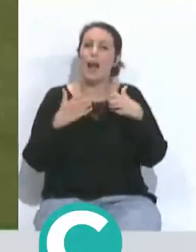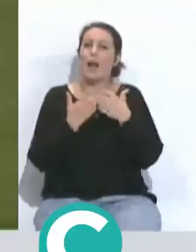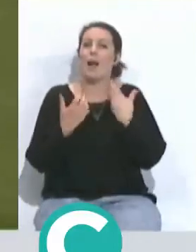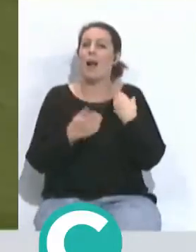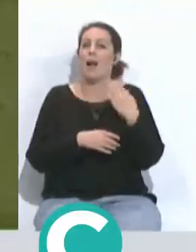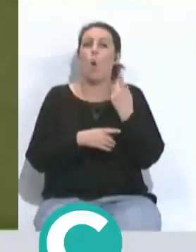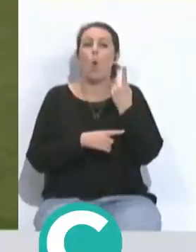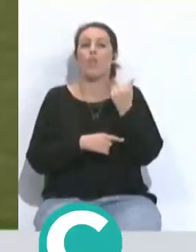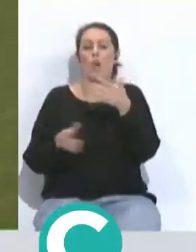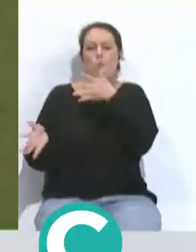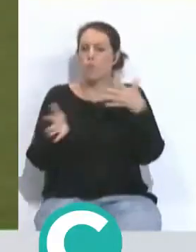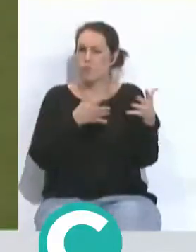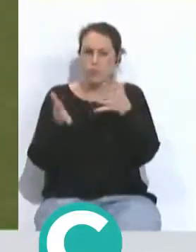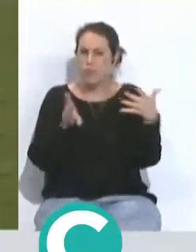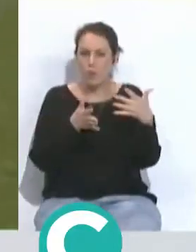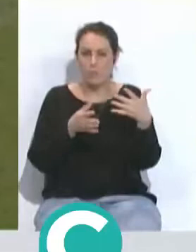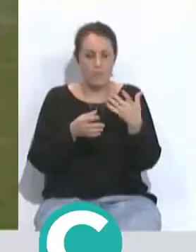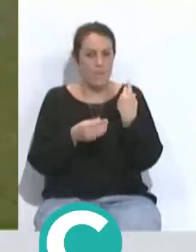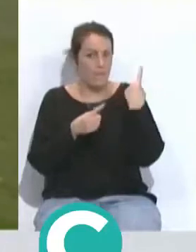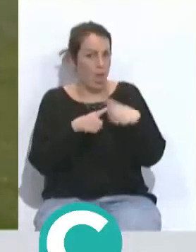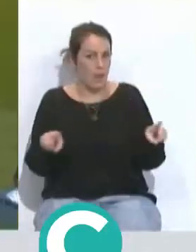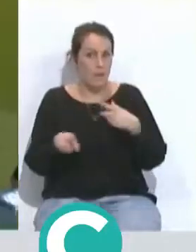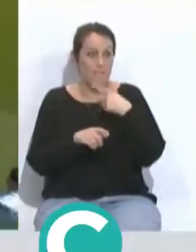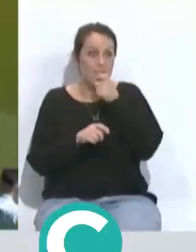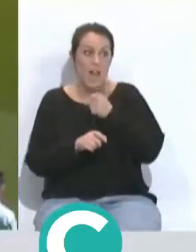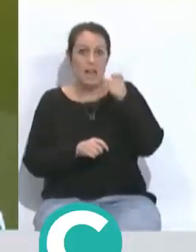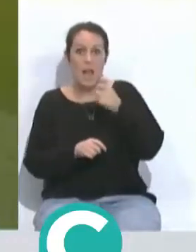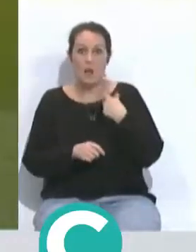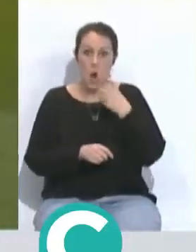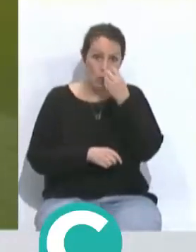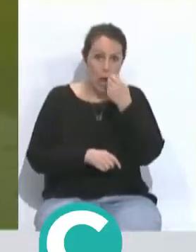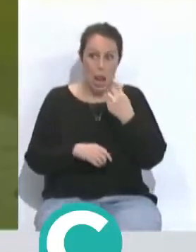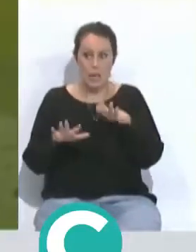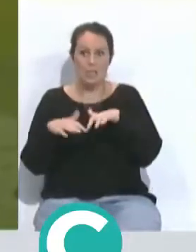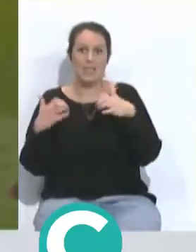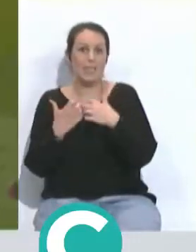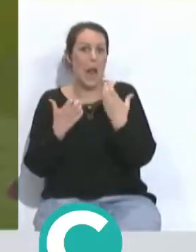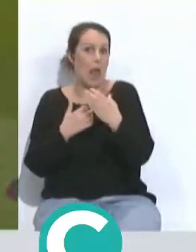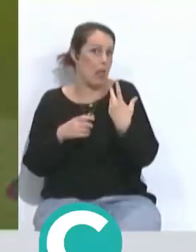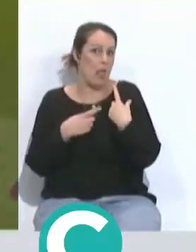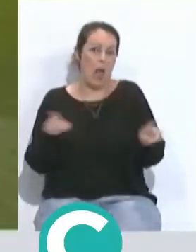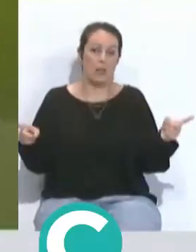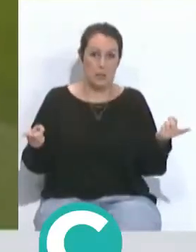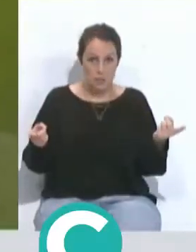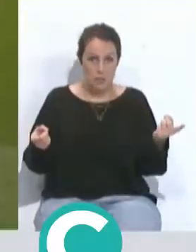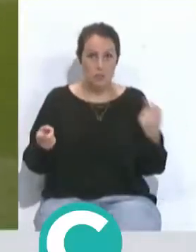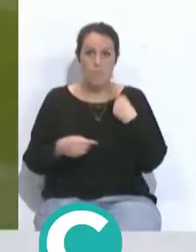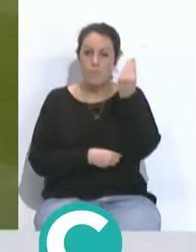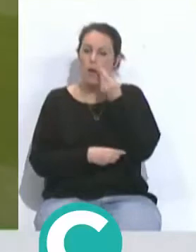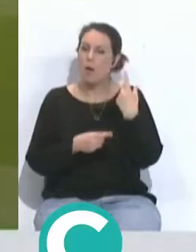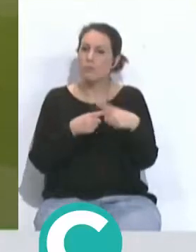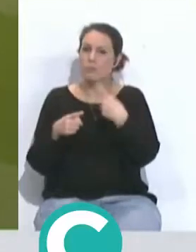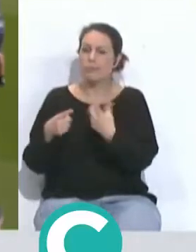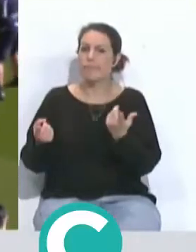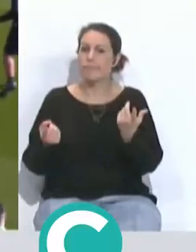Levante, no es igual ensayar una falta o algo en el Rosal que ensayarla en Carranza. O sea, que yo pienso que esas